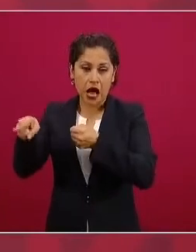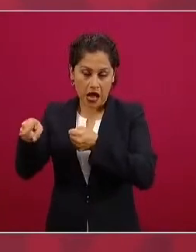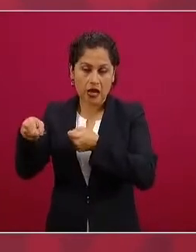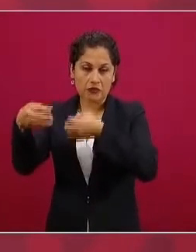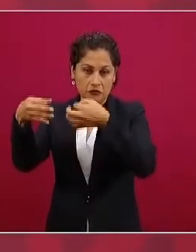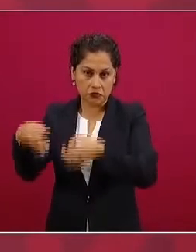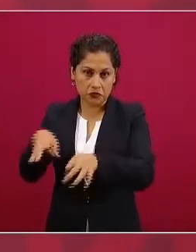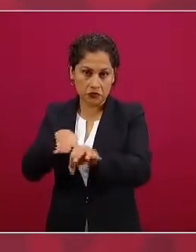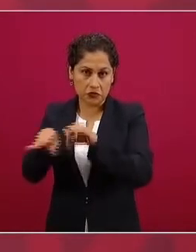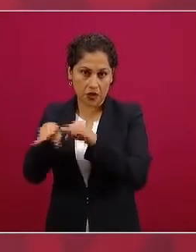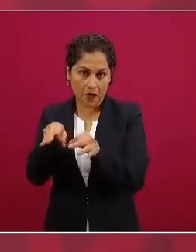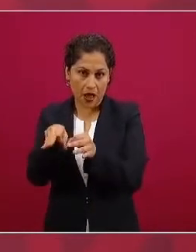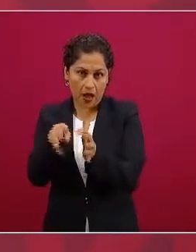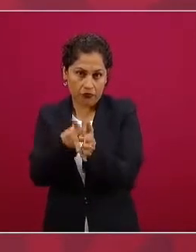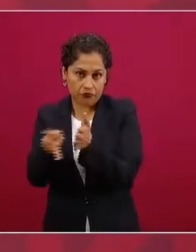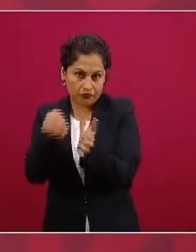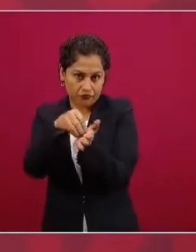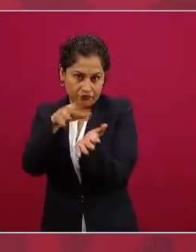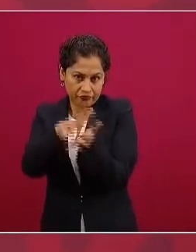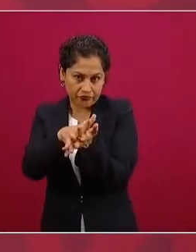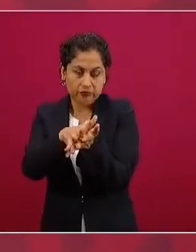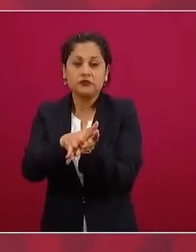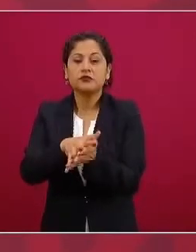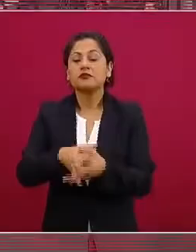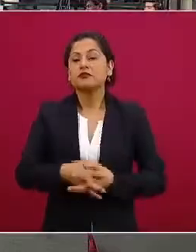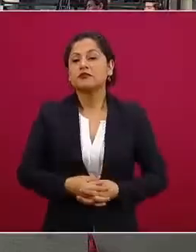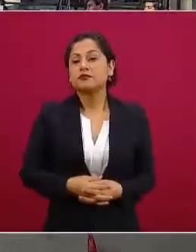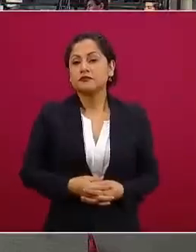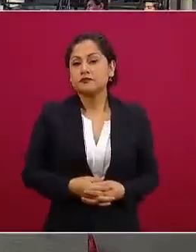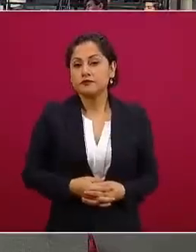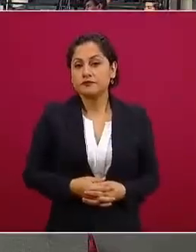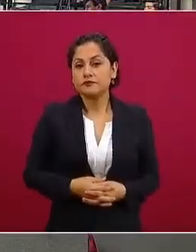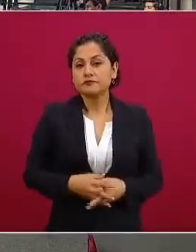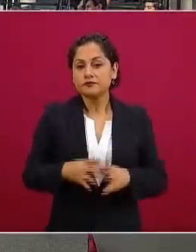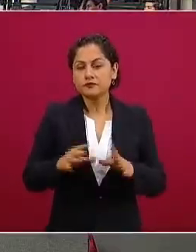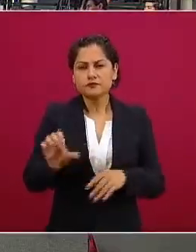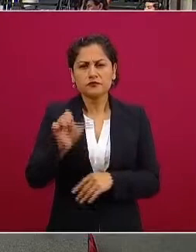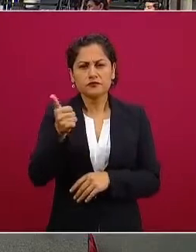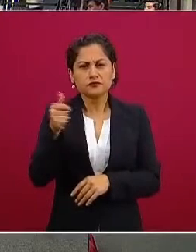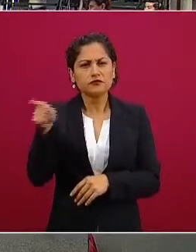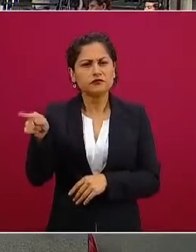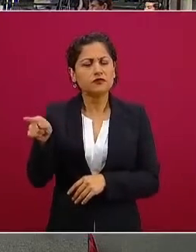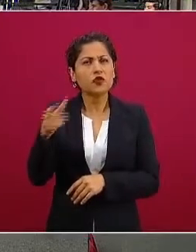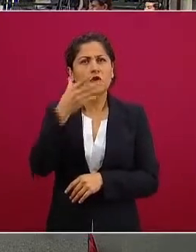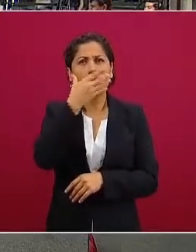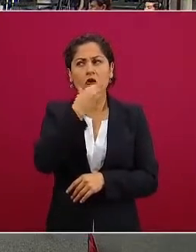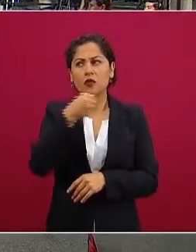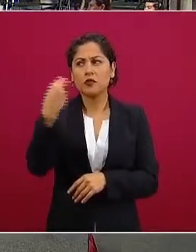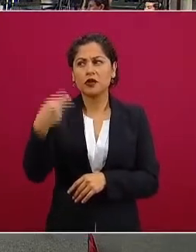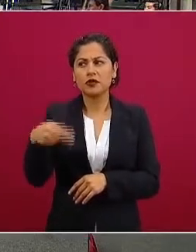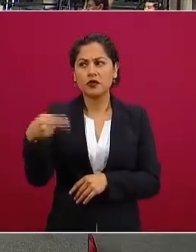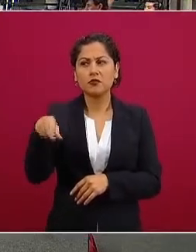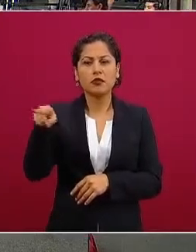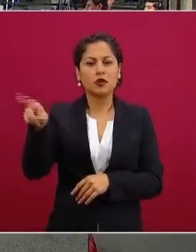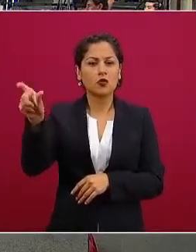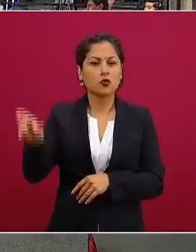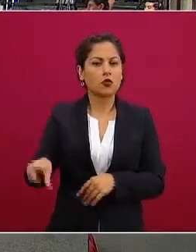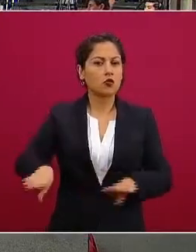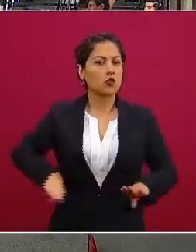ya mencioné tres hay un articulista inteligente también